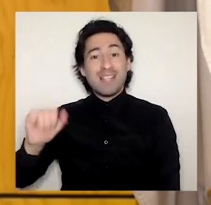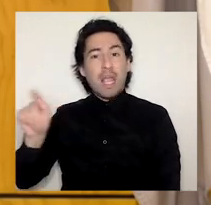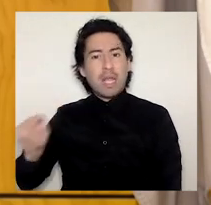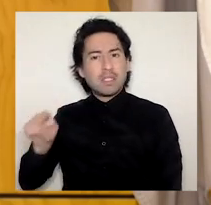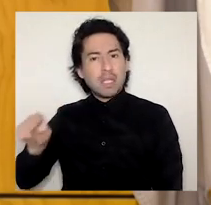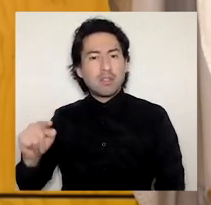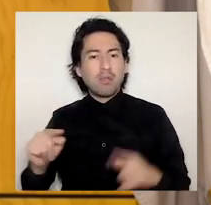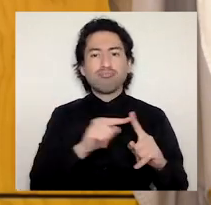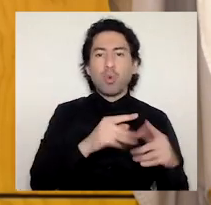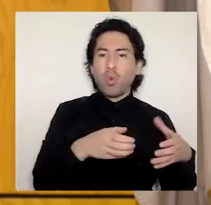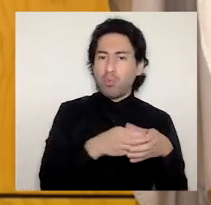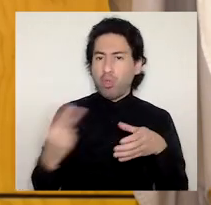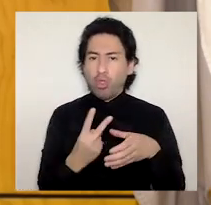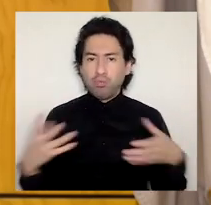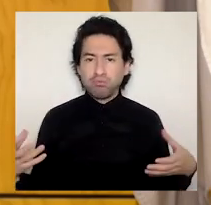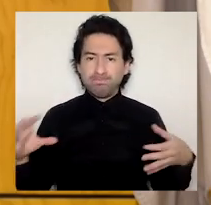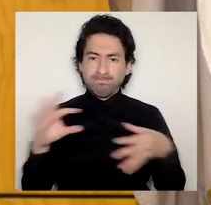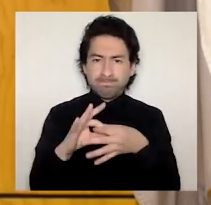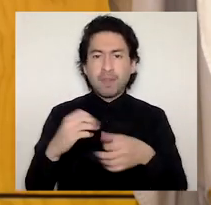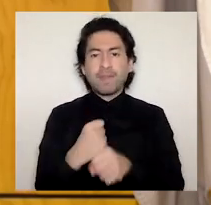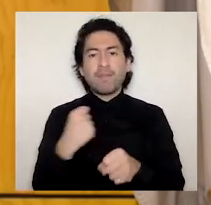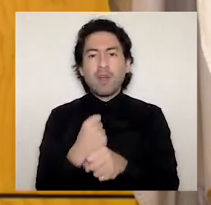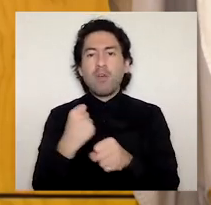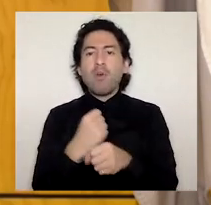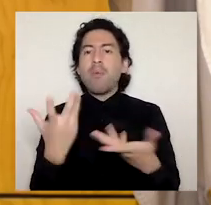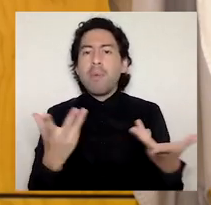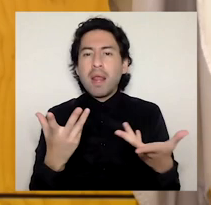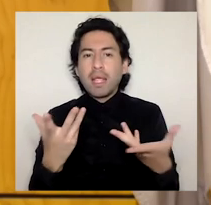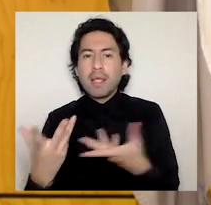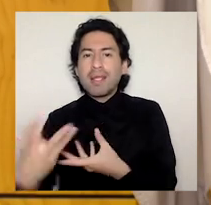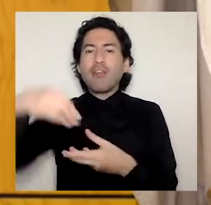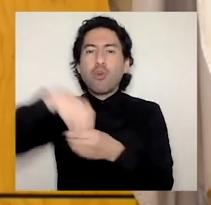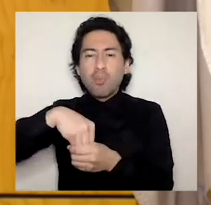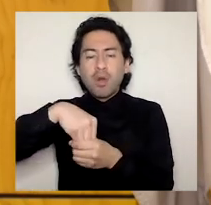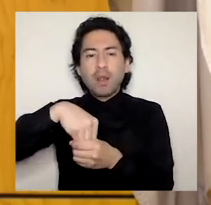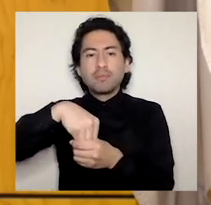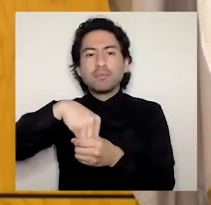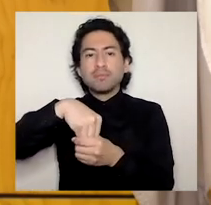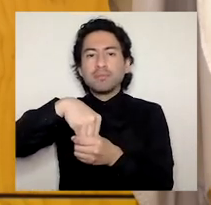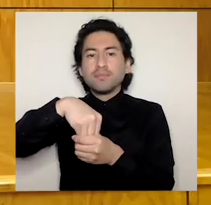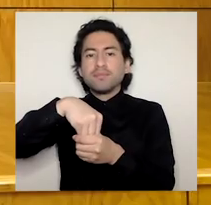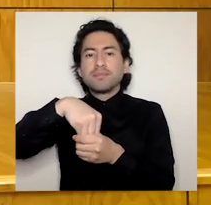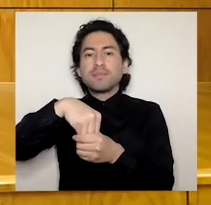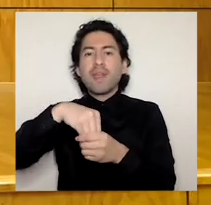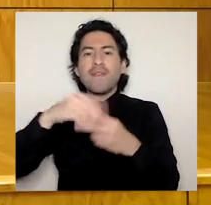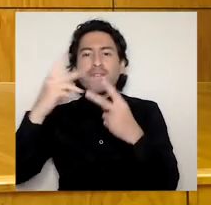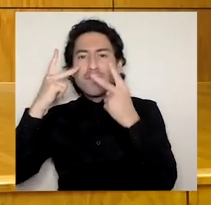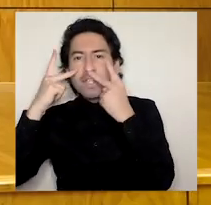futuros de jerarquización las visiones de cada una de las facultades respecto de este importante tema.